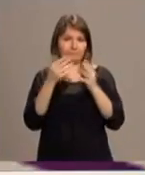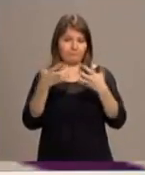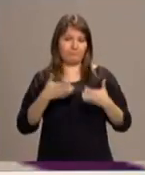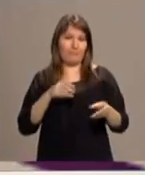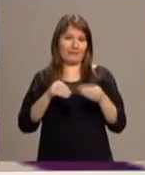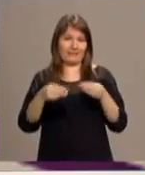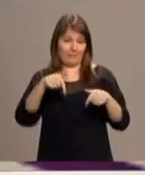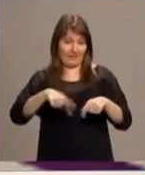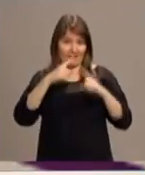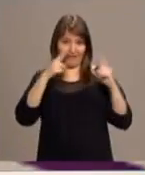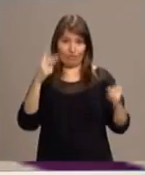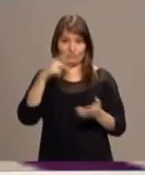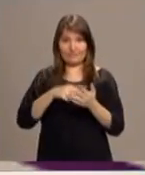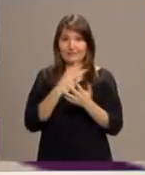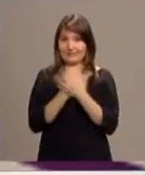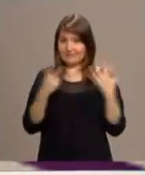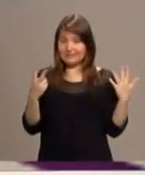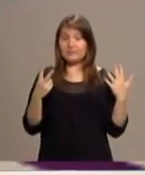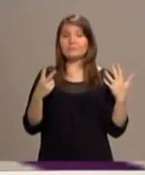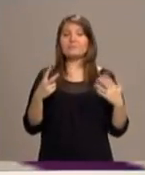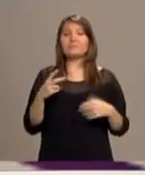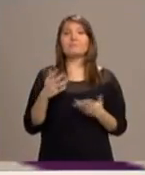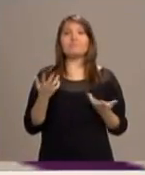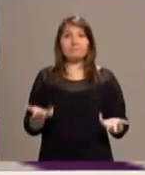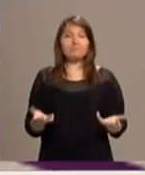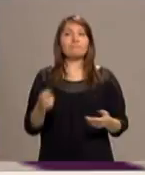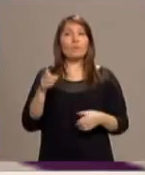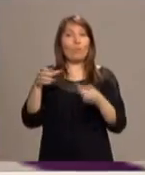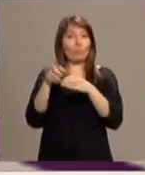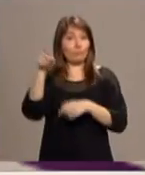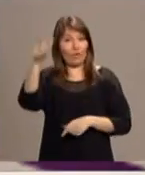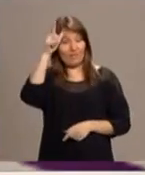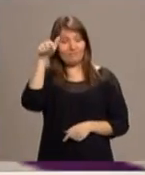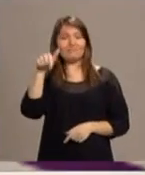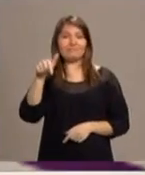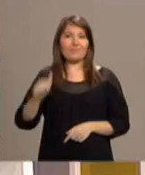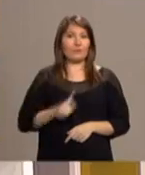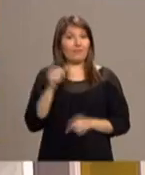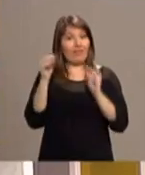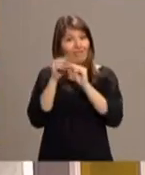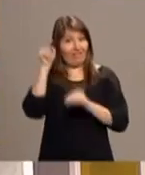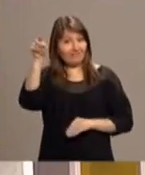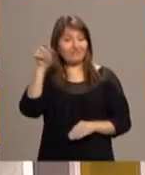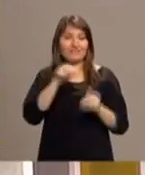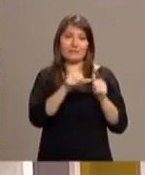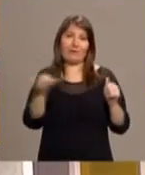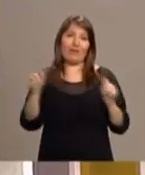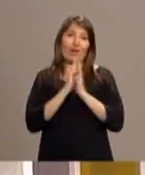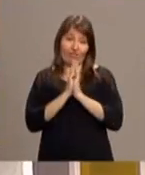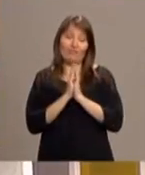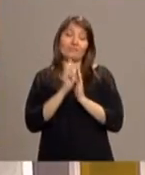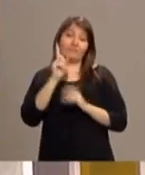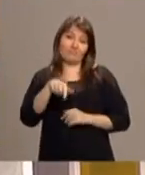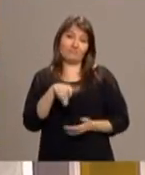2007, era un grupo alemán, y se celebra esta semana de oración en este